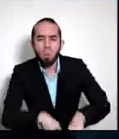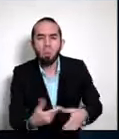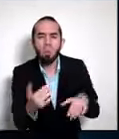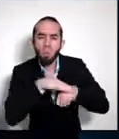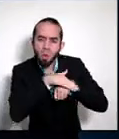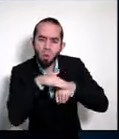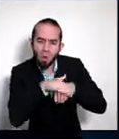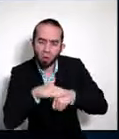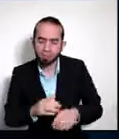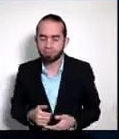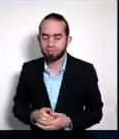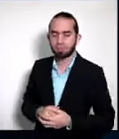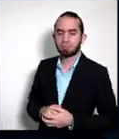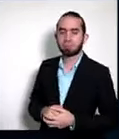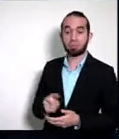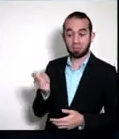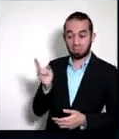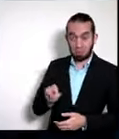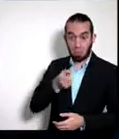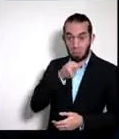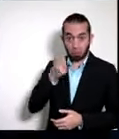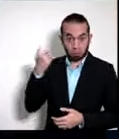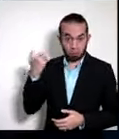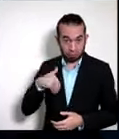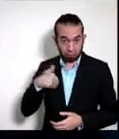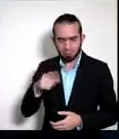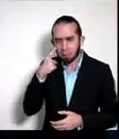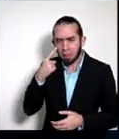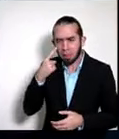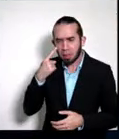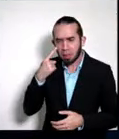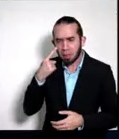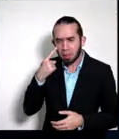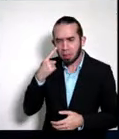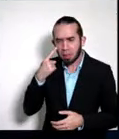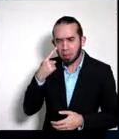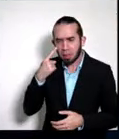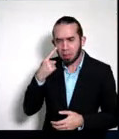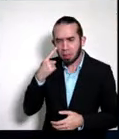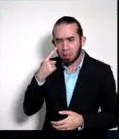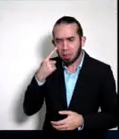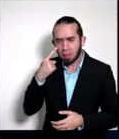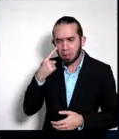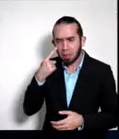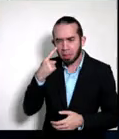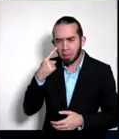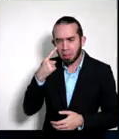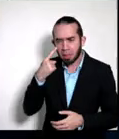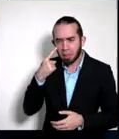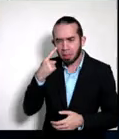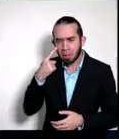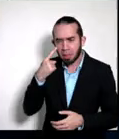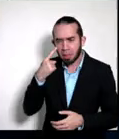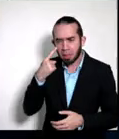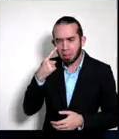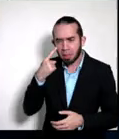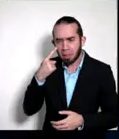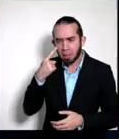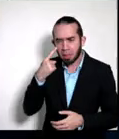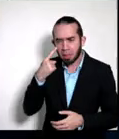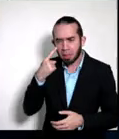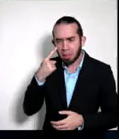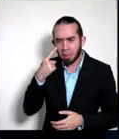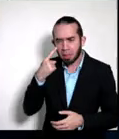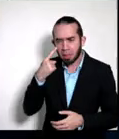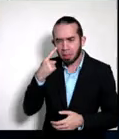claro no si no me equivoco dijo que Cinde había pues participado directamente en el desarrollo de